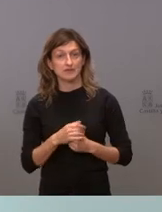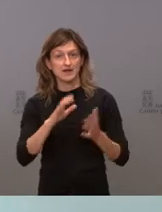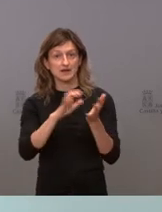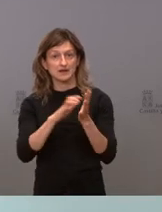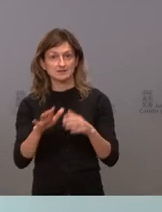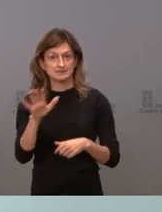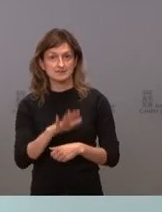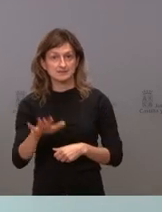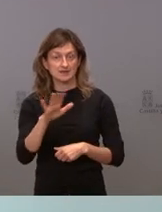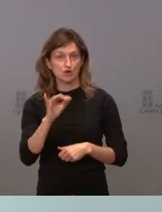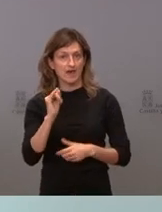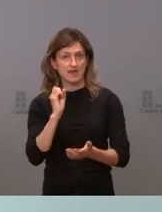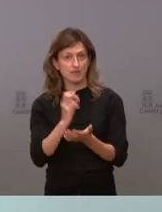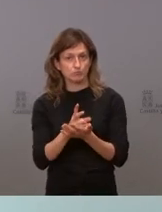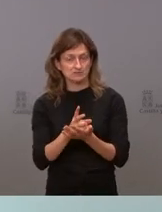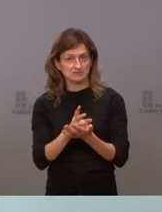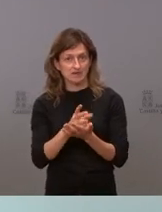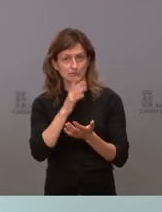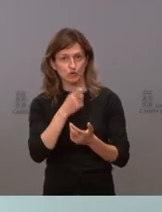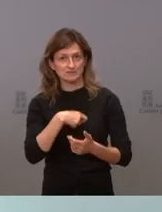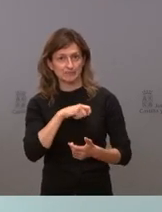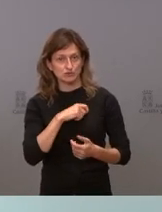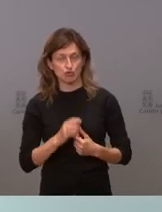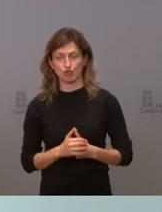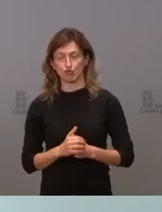y León tiene una apuesta continuada por el español